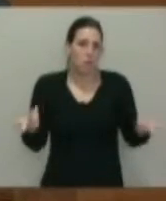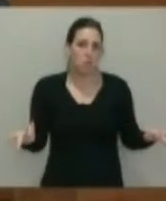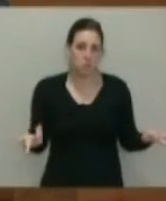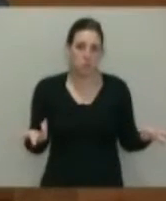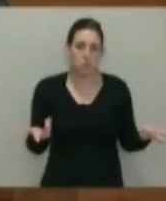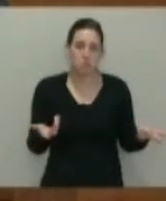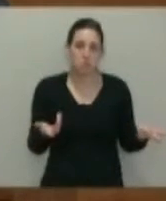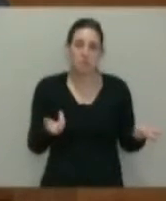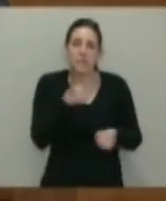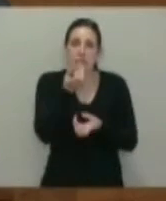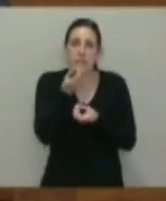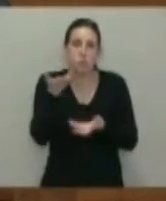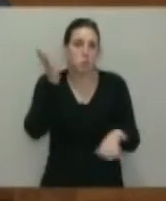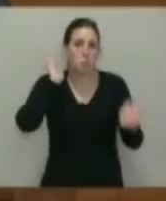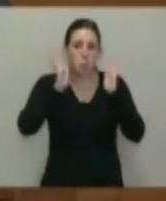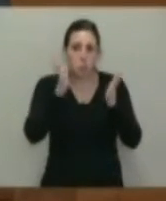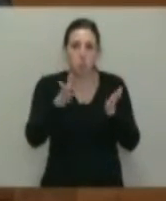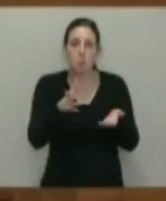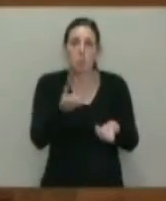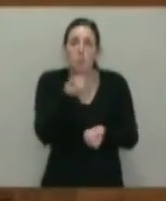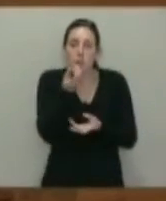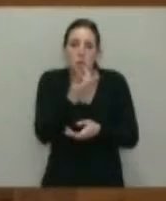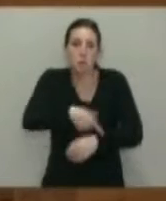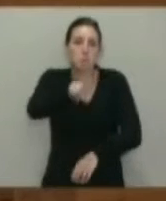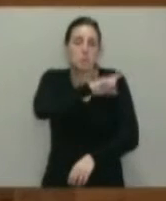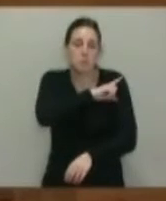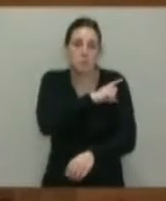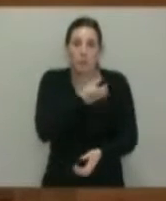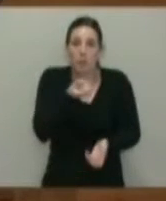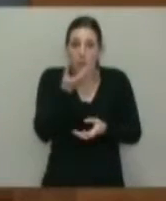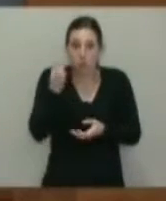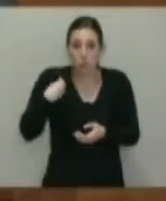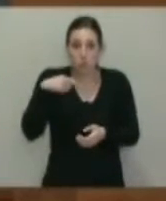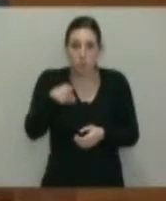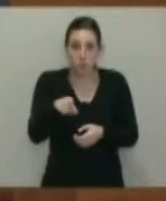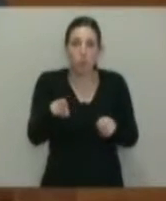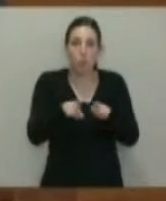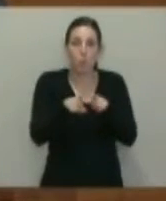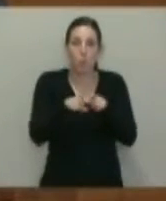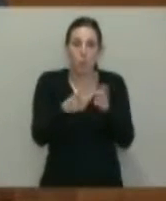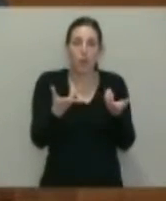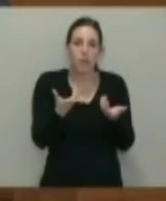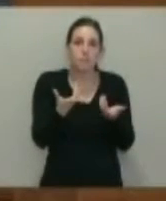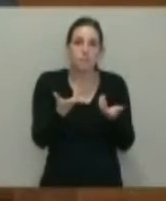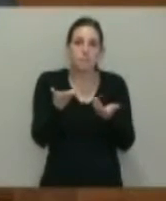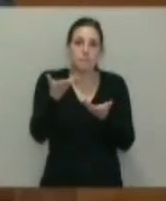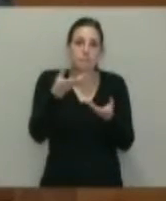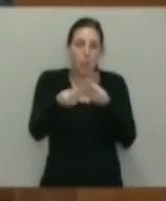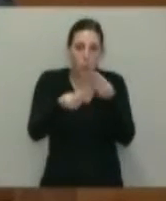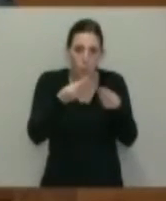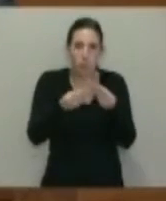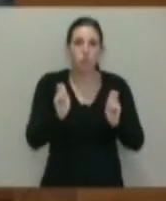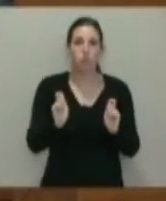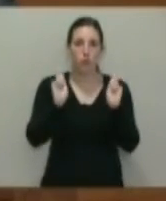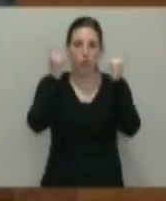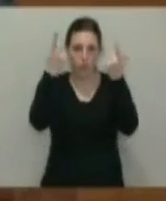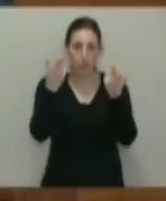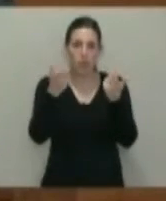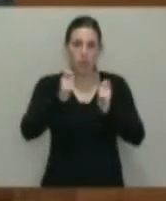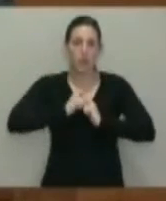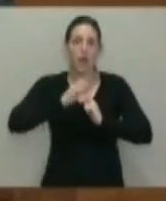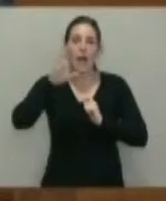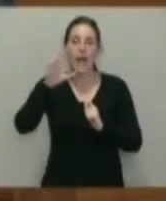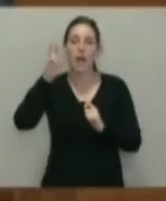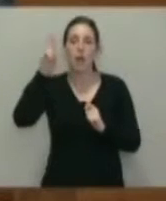Datos exagerados y alarmistas. Y son datos que proceden todos ellos de fuentes oficiales y, en muchos casos, les he citado Eurostat, que es una